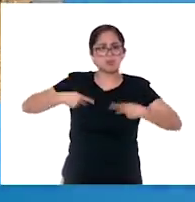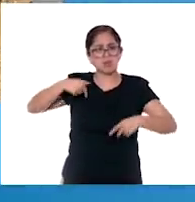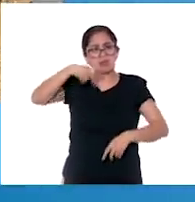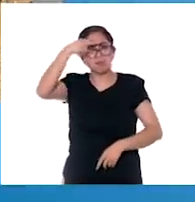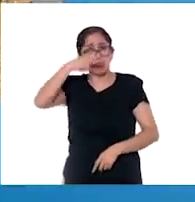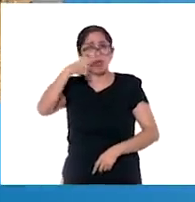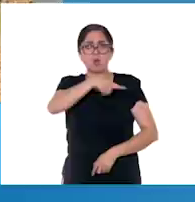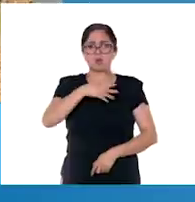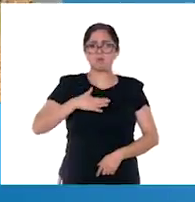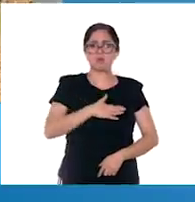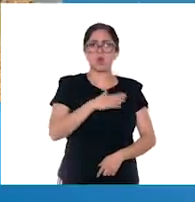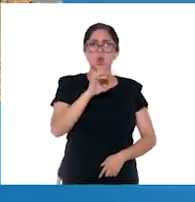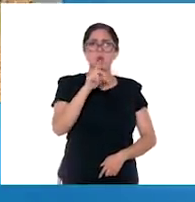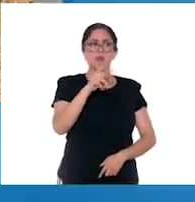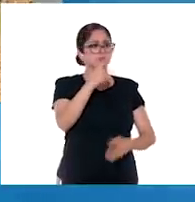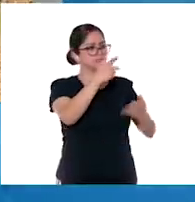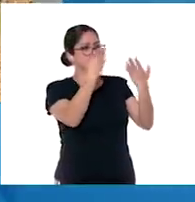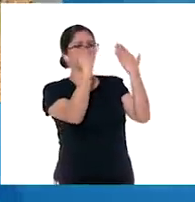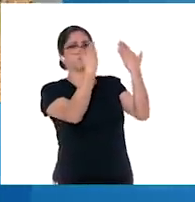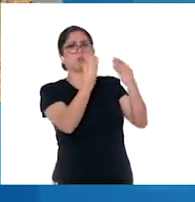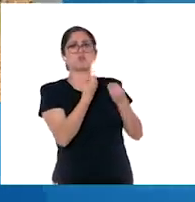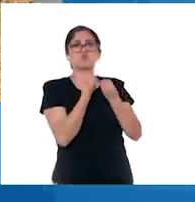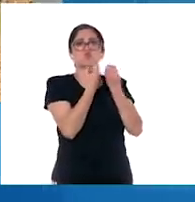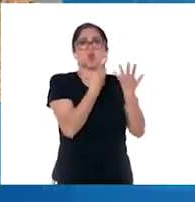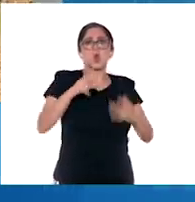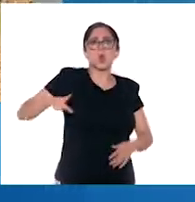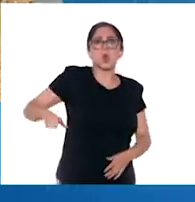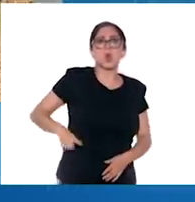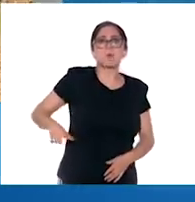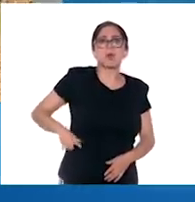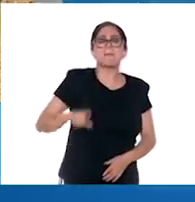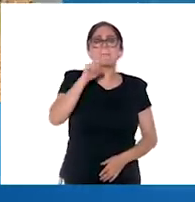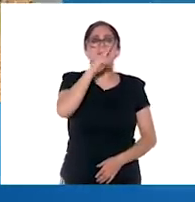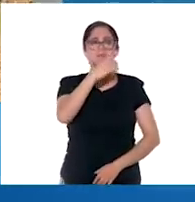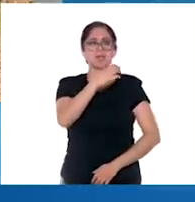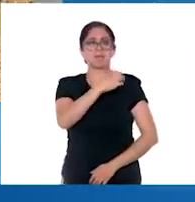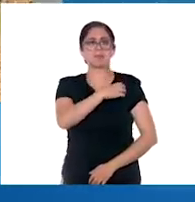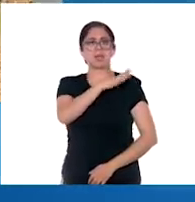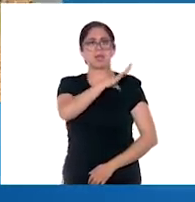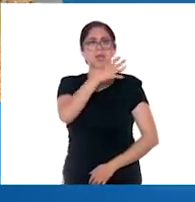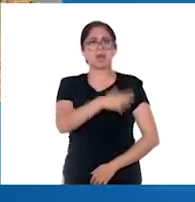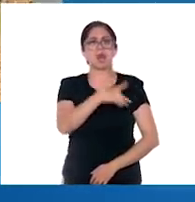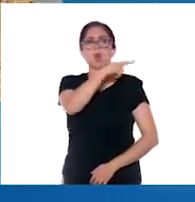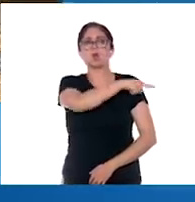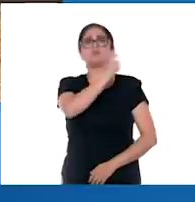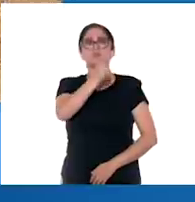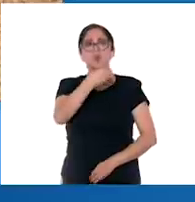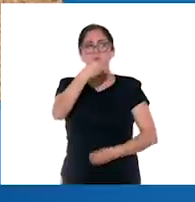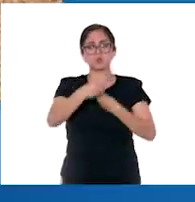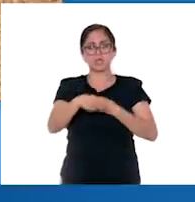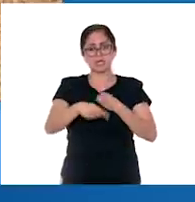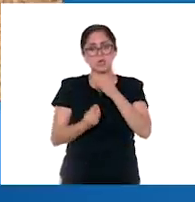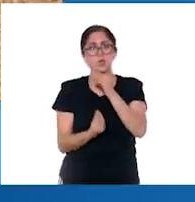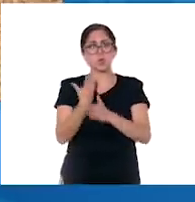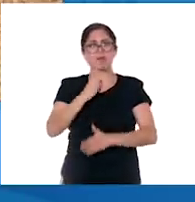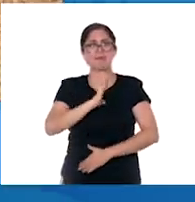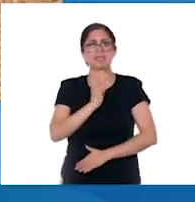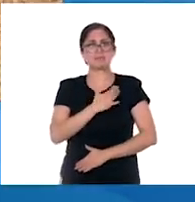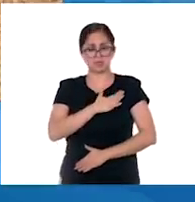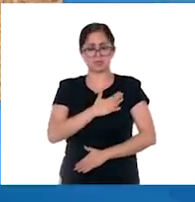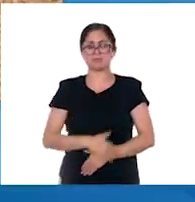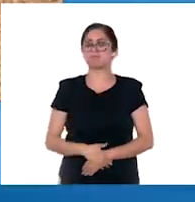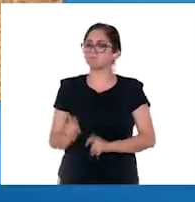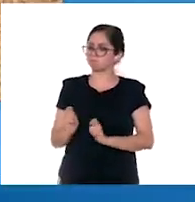por su labor militar y fue nombrado gobernador, capitán general y justicia mayor de la Nueva España. A los